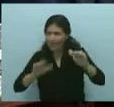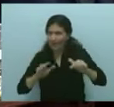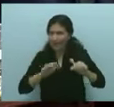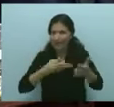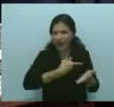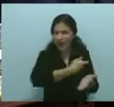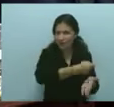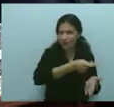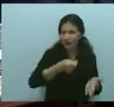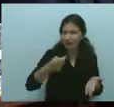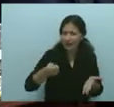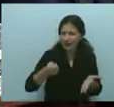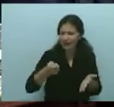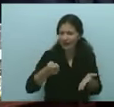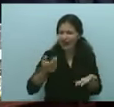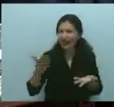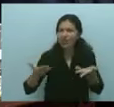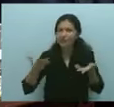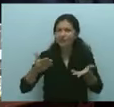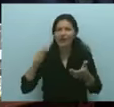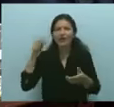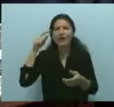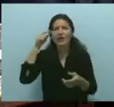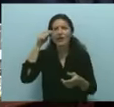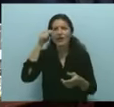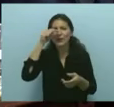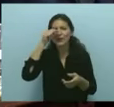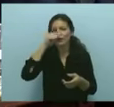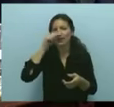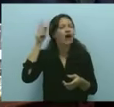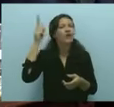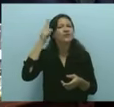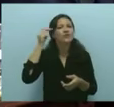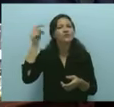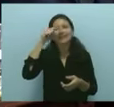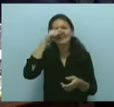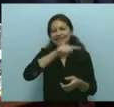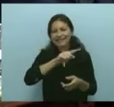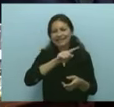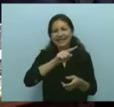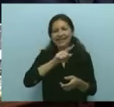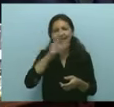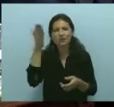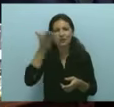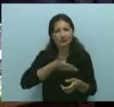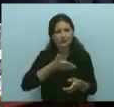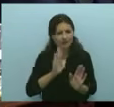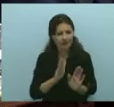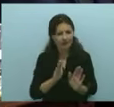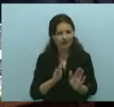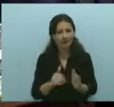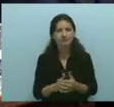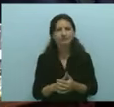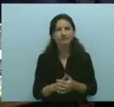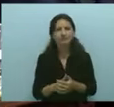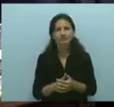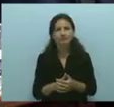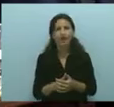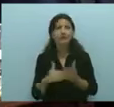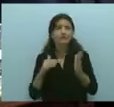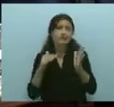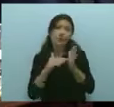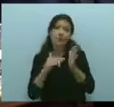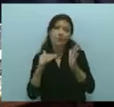al final, allá en las 20 jubilaciones mínimas, en las jubilaciones arriba de los 5, 6 millones de pesos,